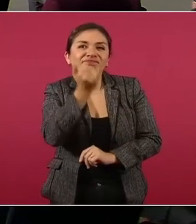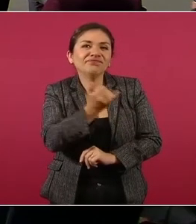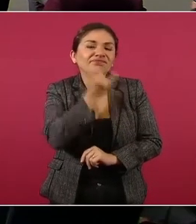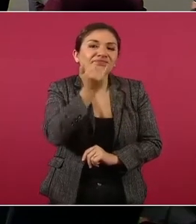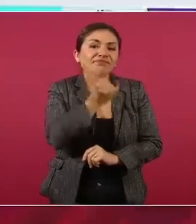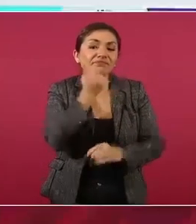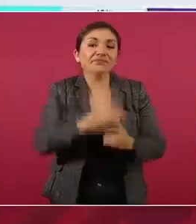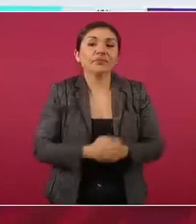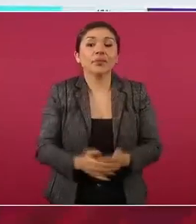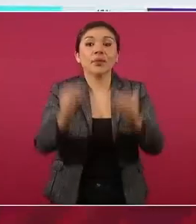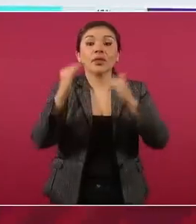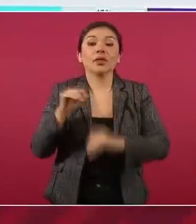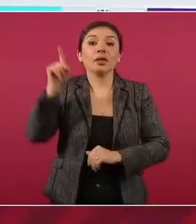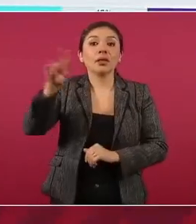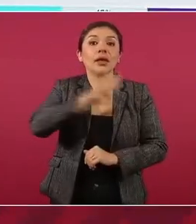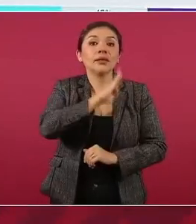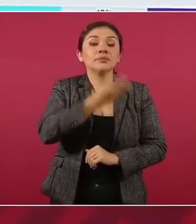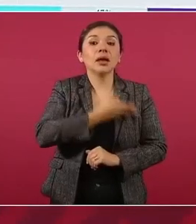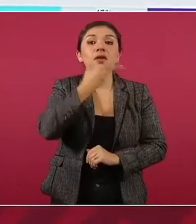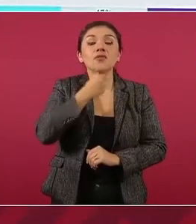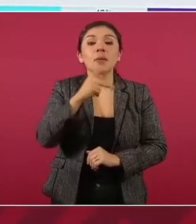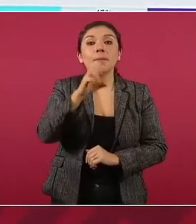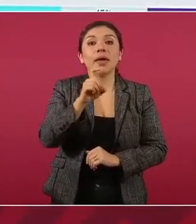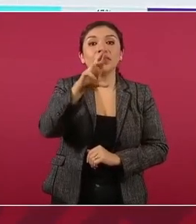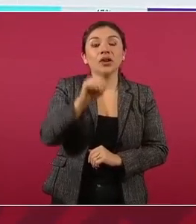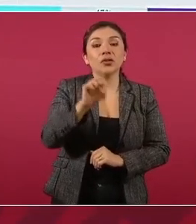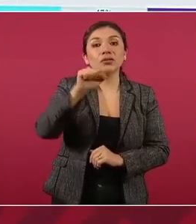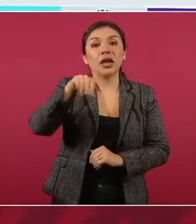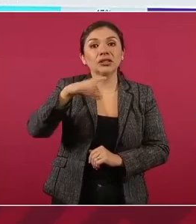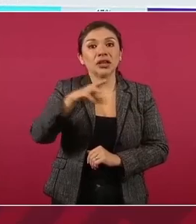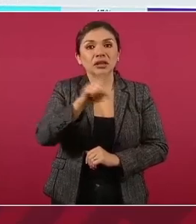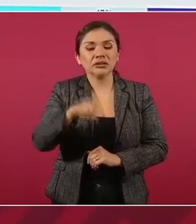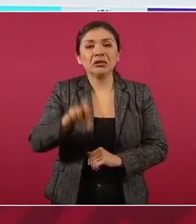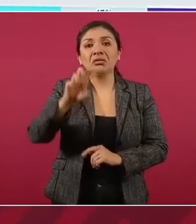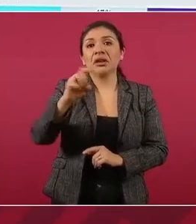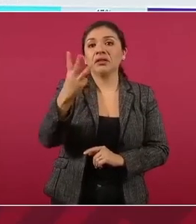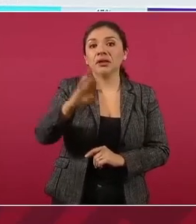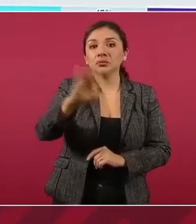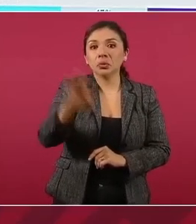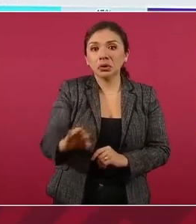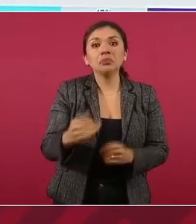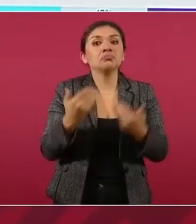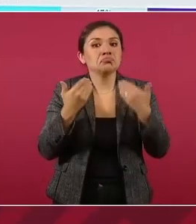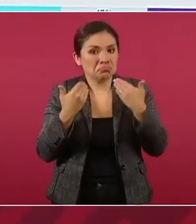Pedro Sánchez de España, 33, también está bien porque